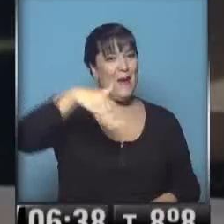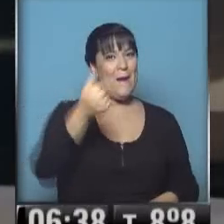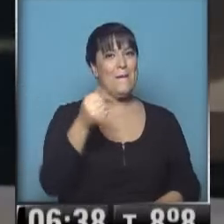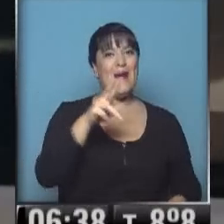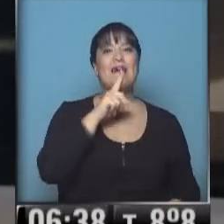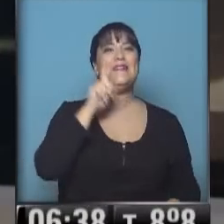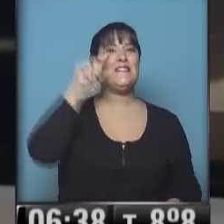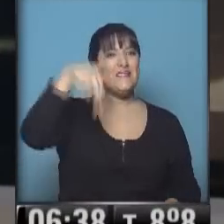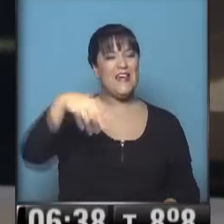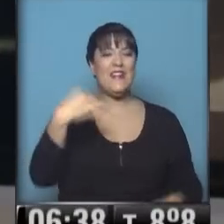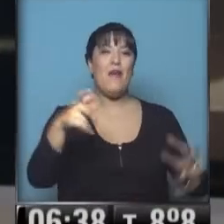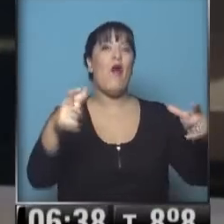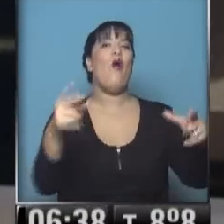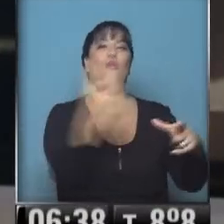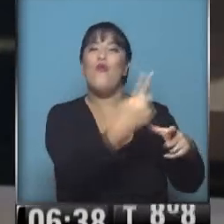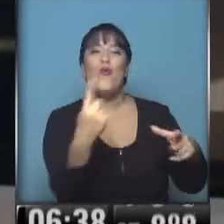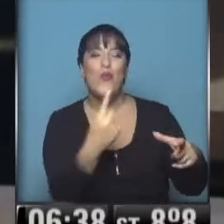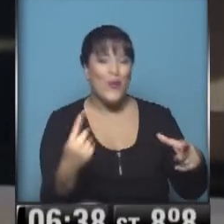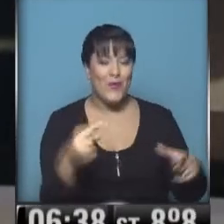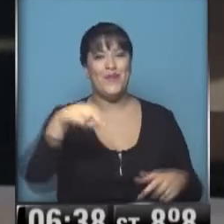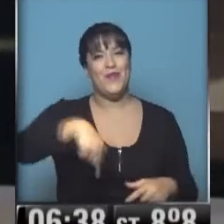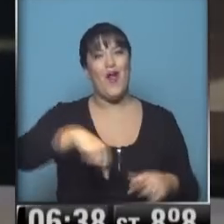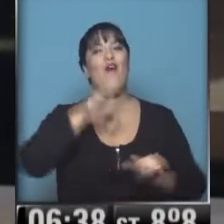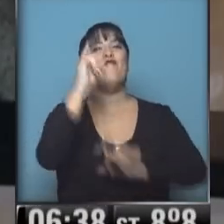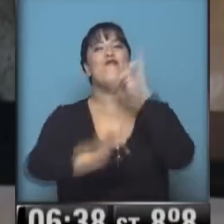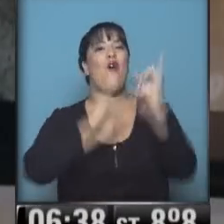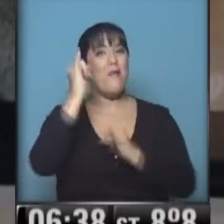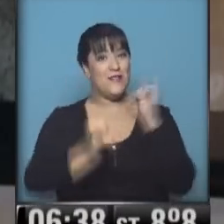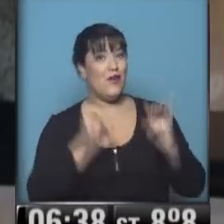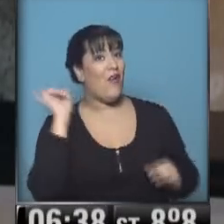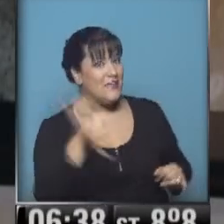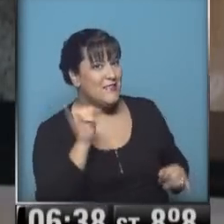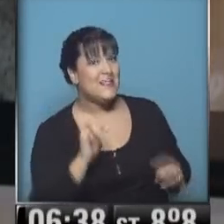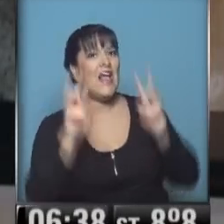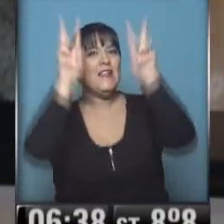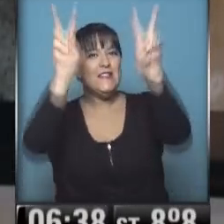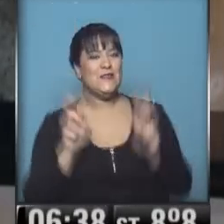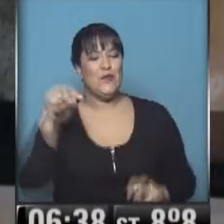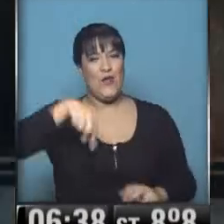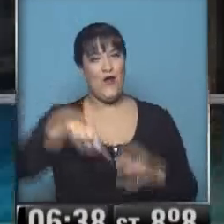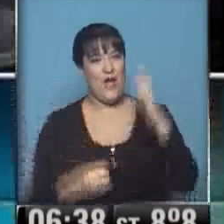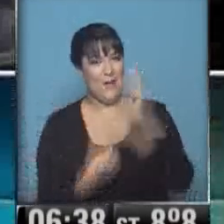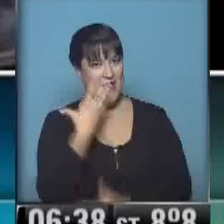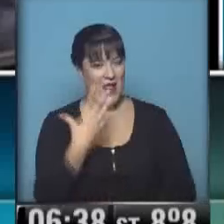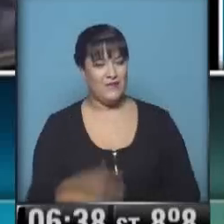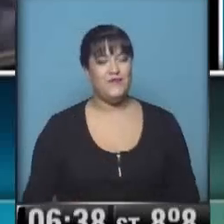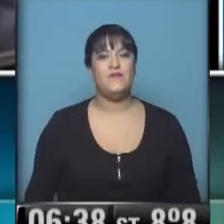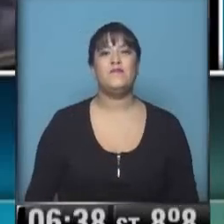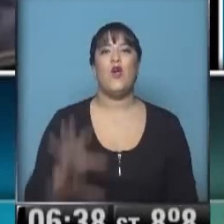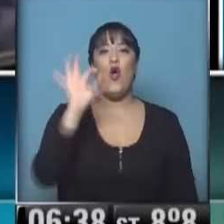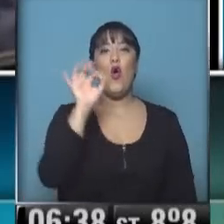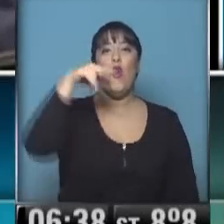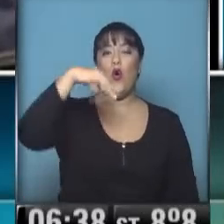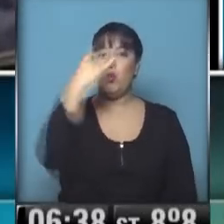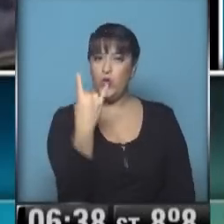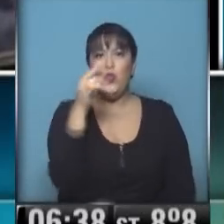ya mismo te presentamos toda la información, Cari. Sí, con los títulos de esta mañanita. ONU, nuevo